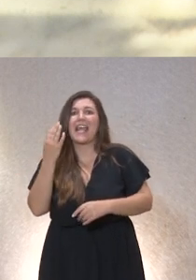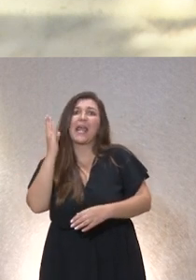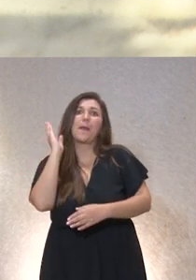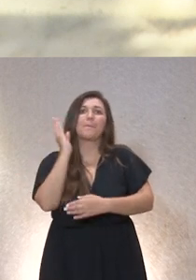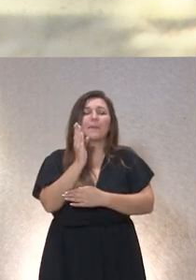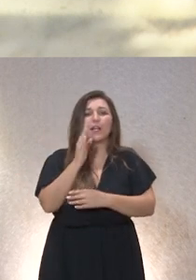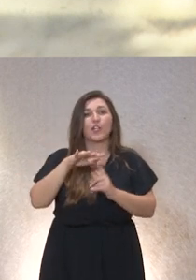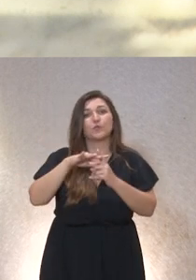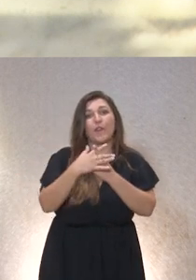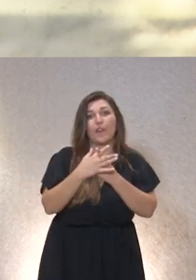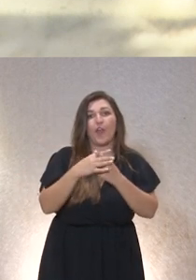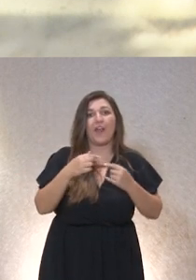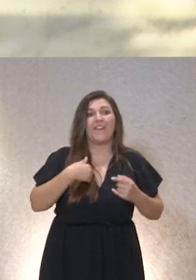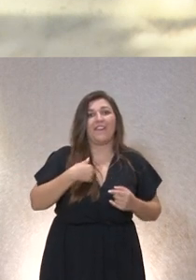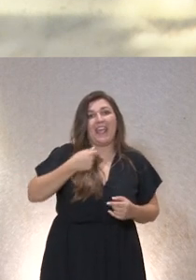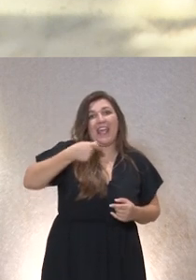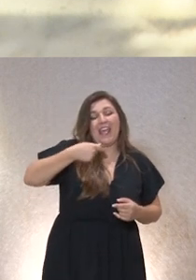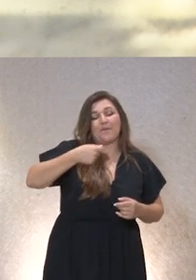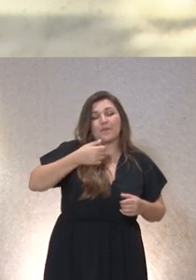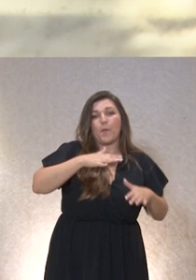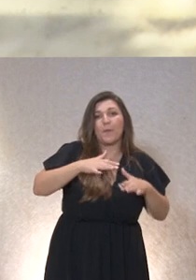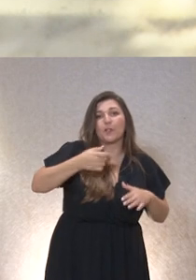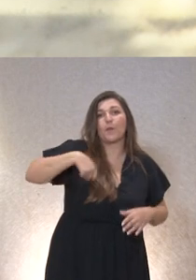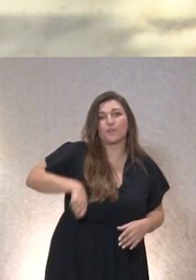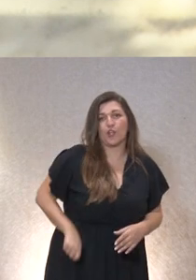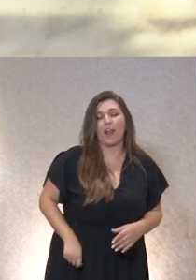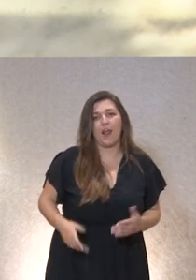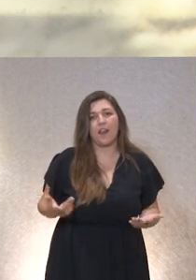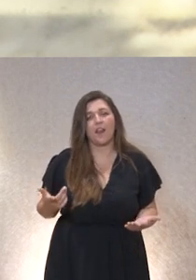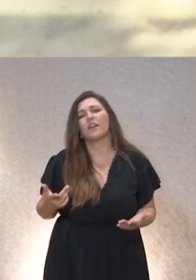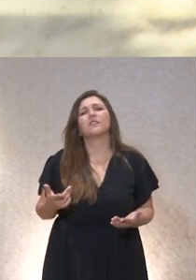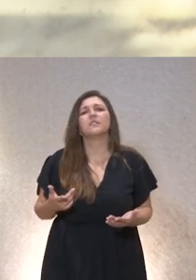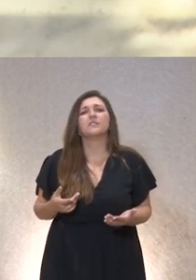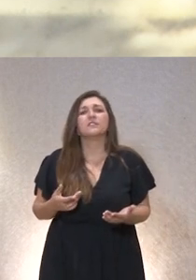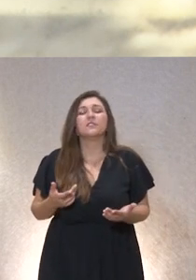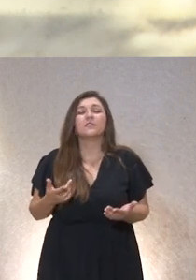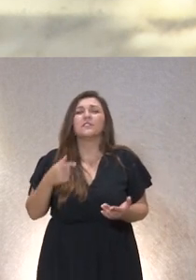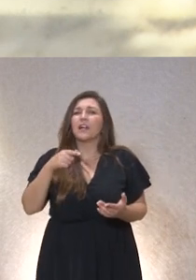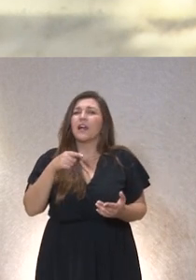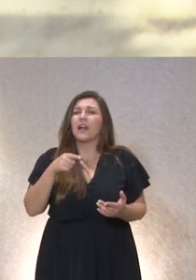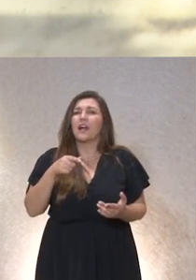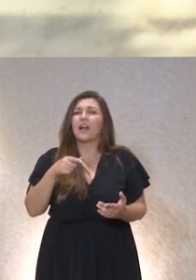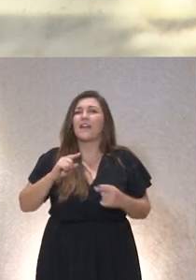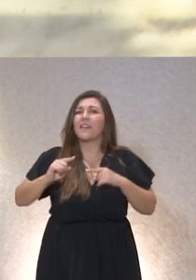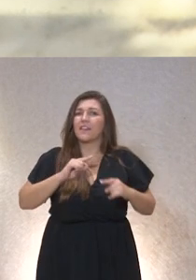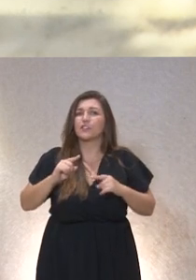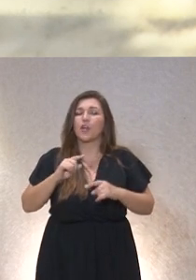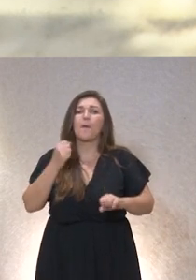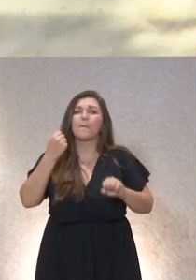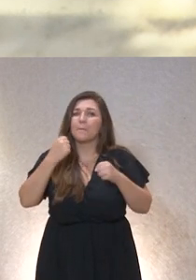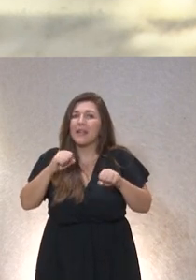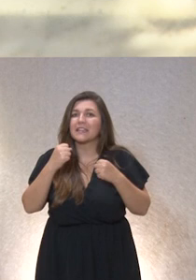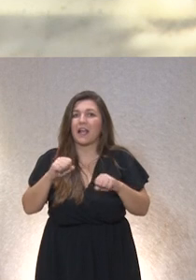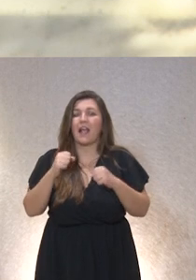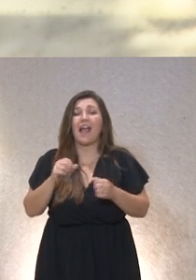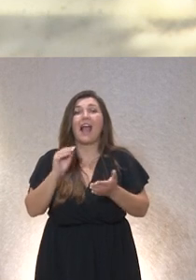de la actuación profesional esta valoración muy pragmática a veces muy finalista en ocasiones es sesgada y al